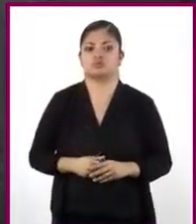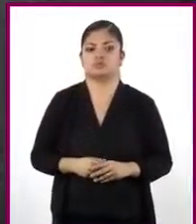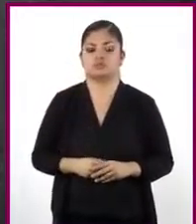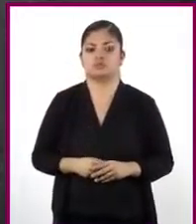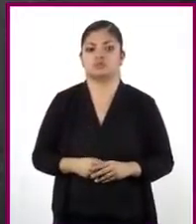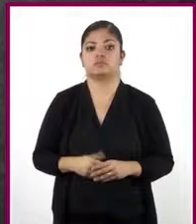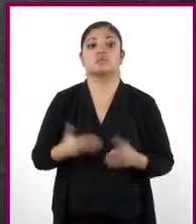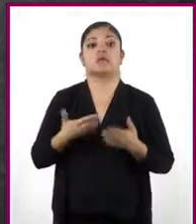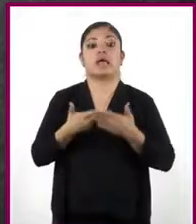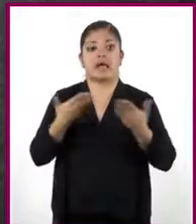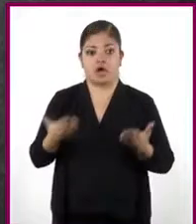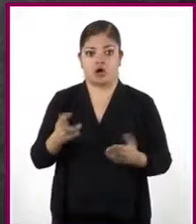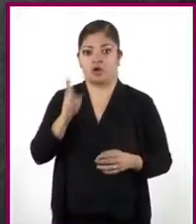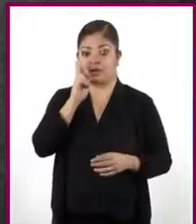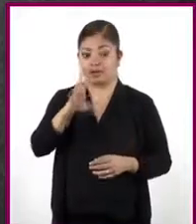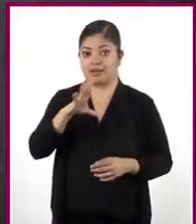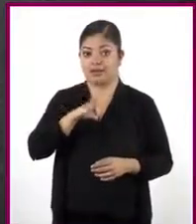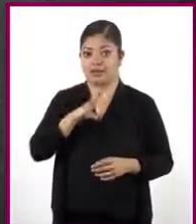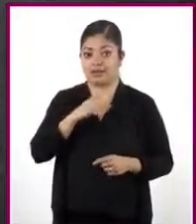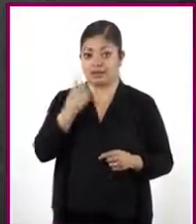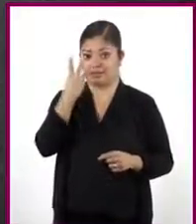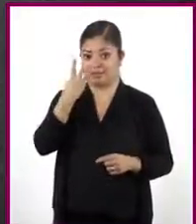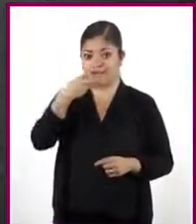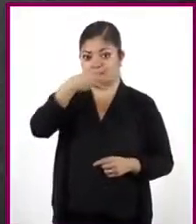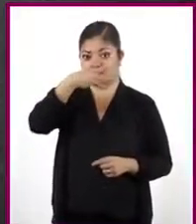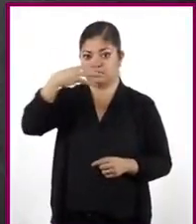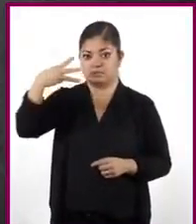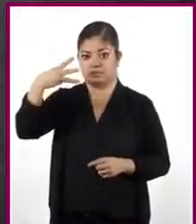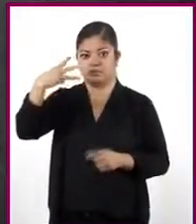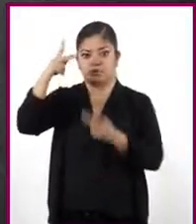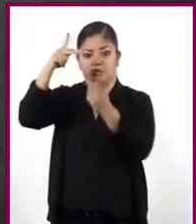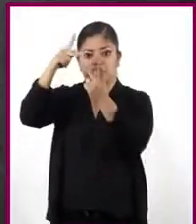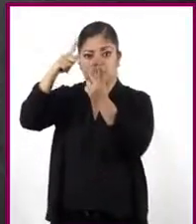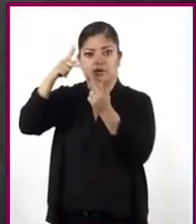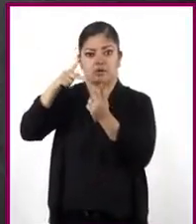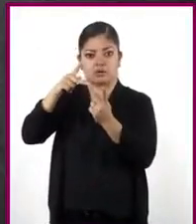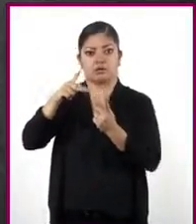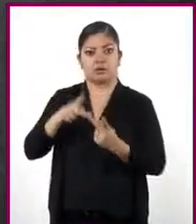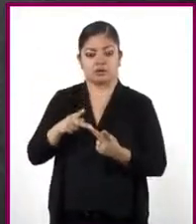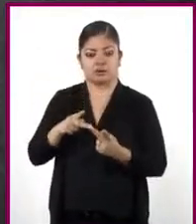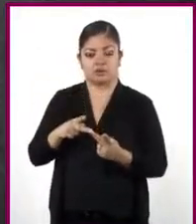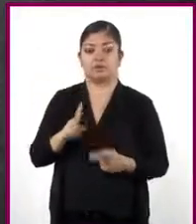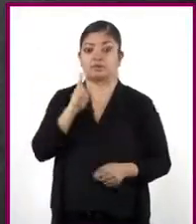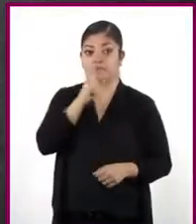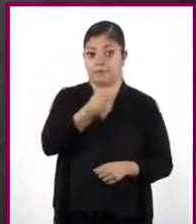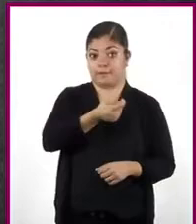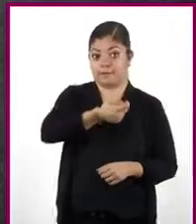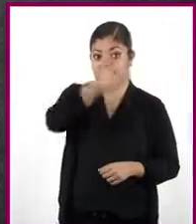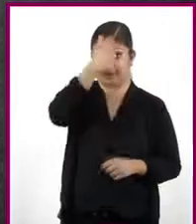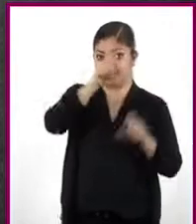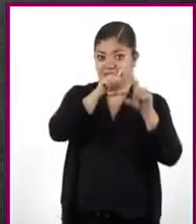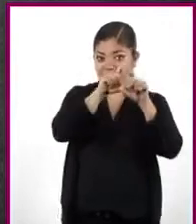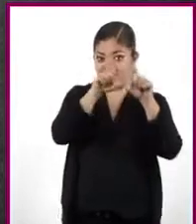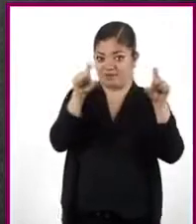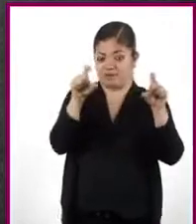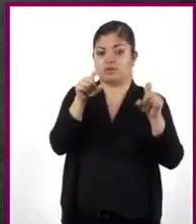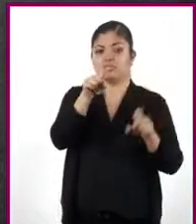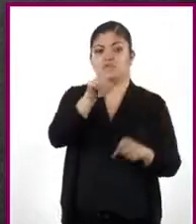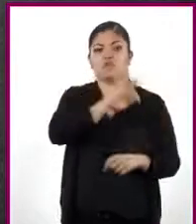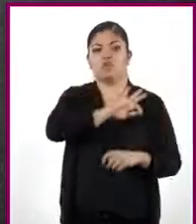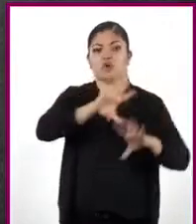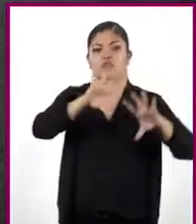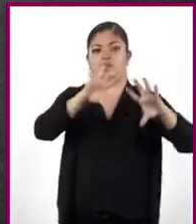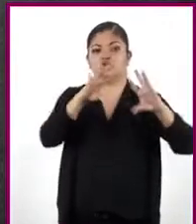Ahora veamos que las tres expresiones algebraicas son equivalentes. En la primera expresión algebraica, podemos